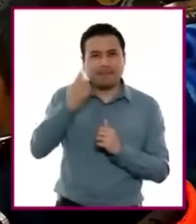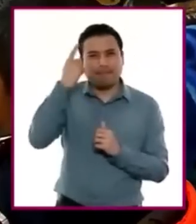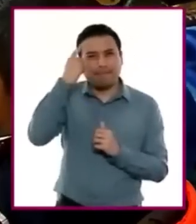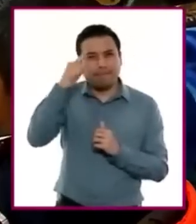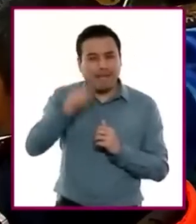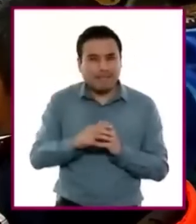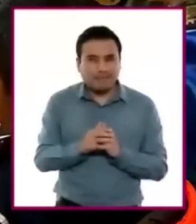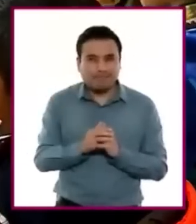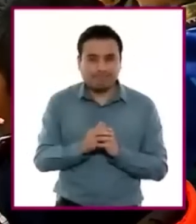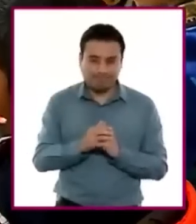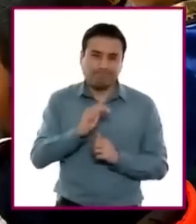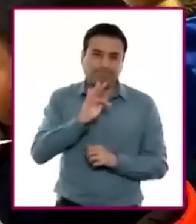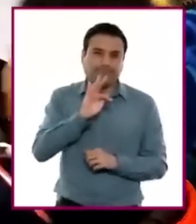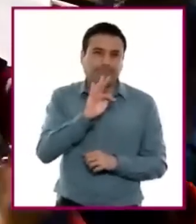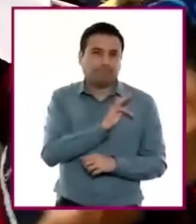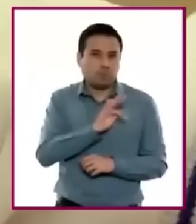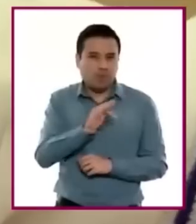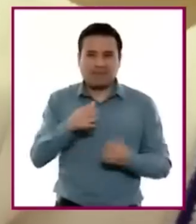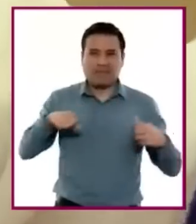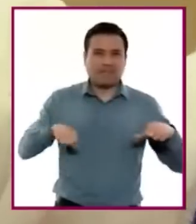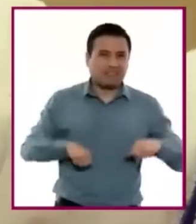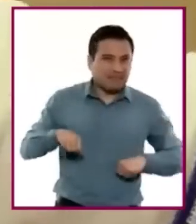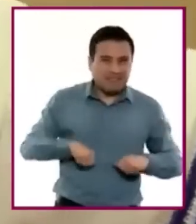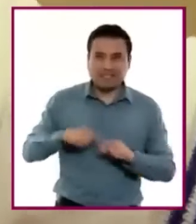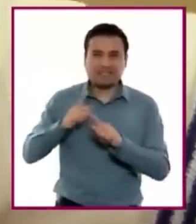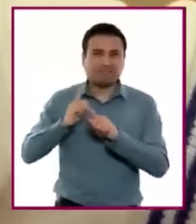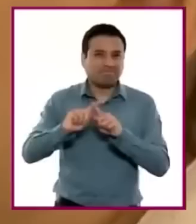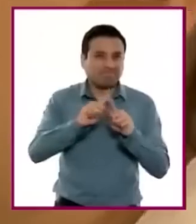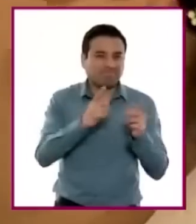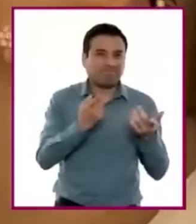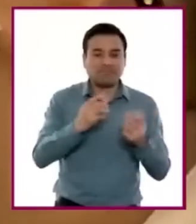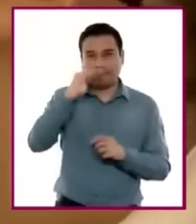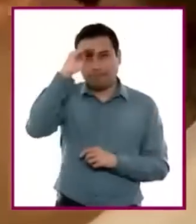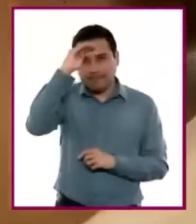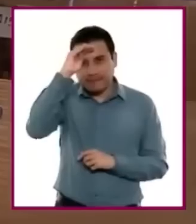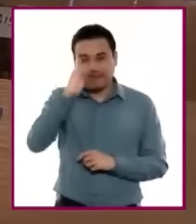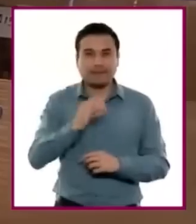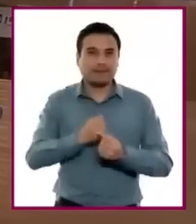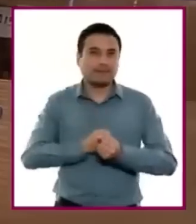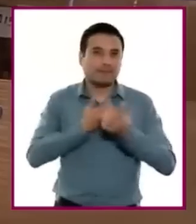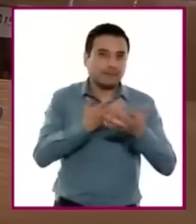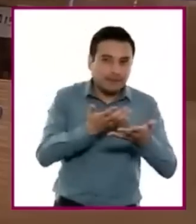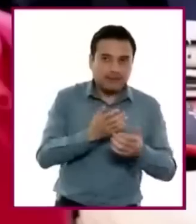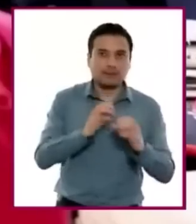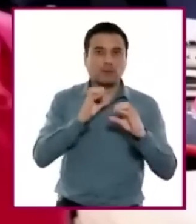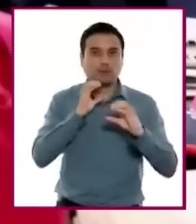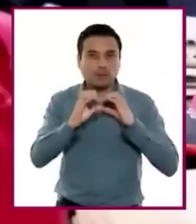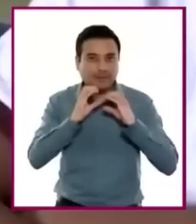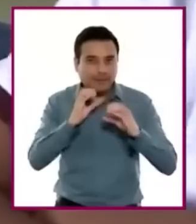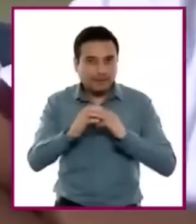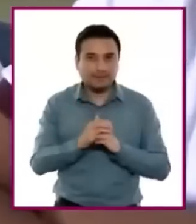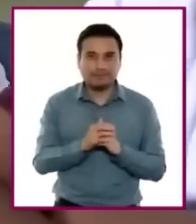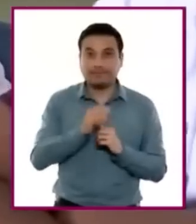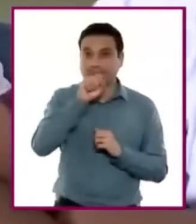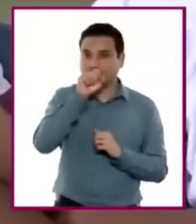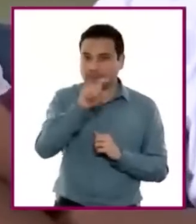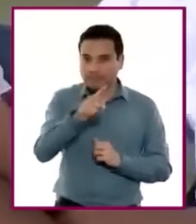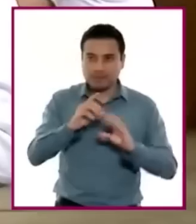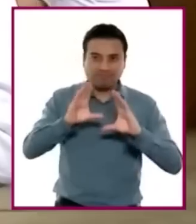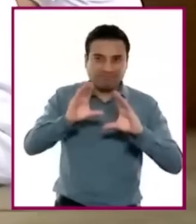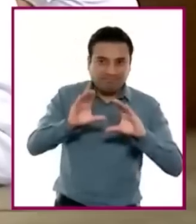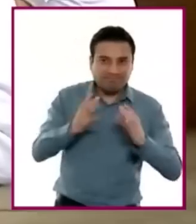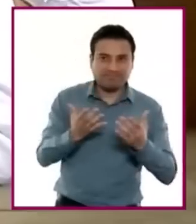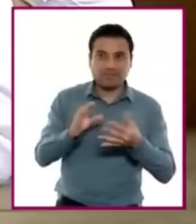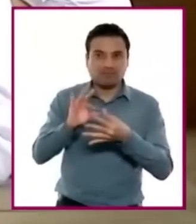posibilitan la realización de actividades cotidianas como pensar, expresarse, comunicarse, informarse, crear vínculos,